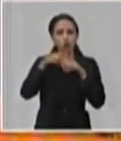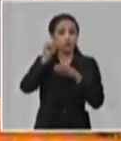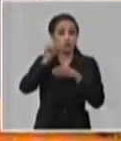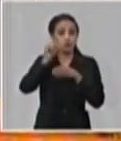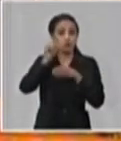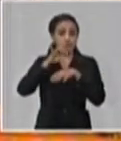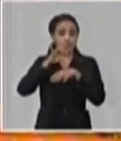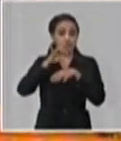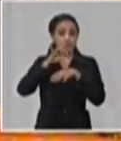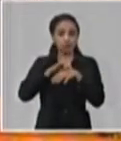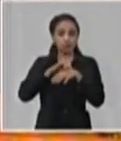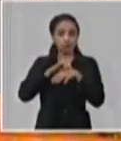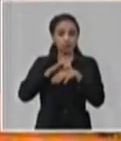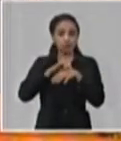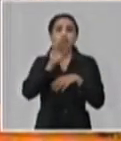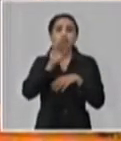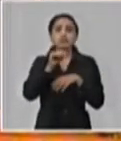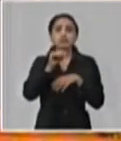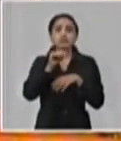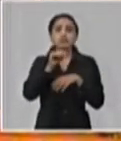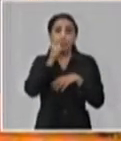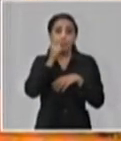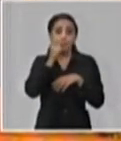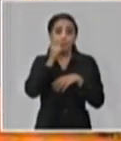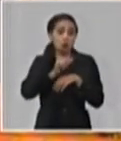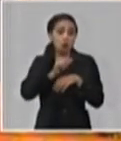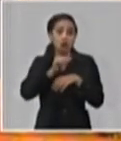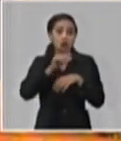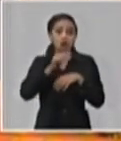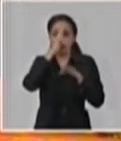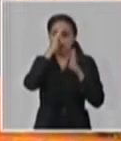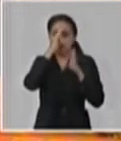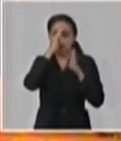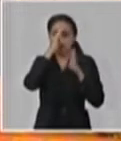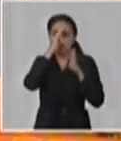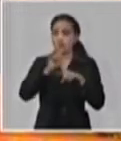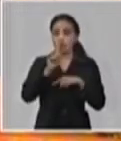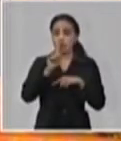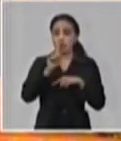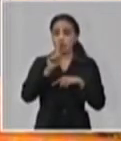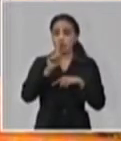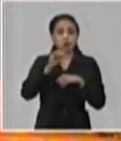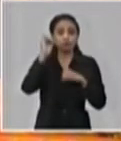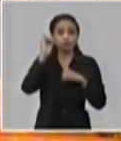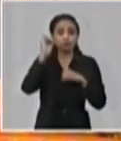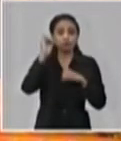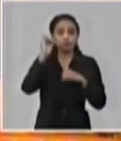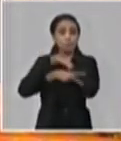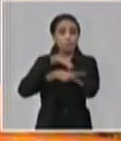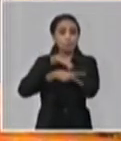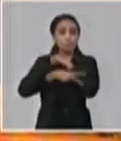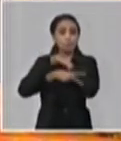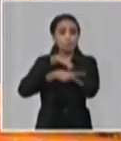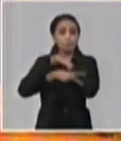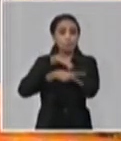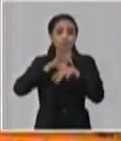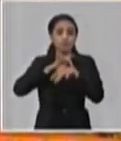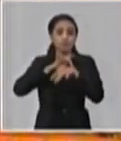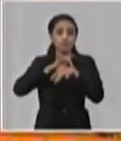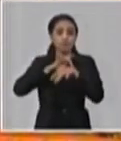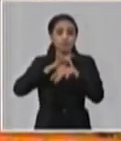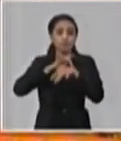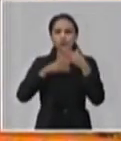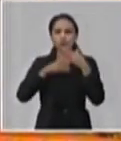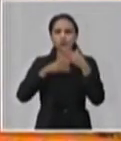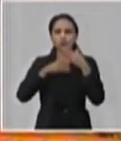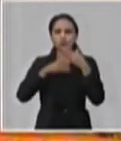lo ingresaron, a esta persona lo ingresaron. no. Personas que vengan de países de riesgo y tengan síntomas respiratorios, lo hemos estado